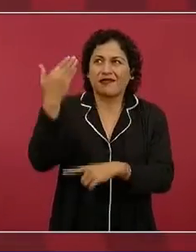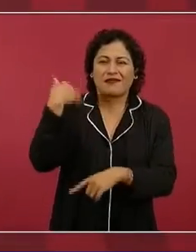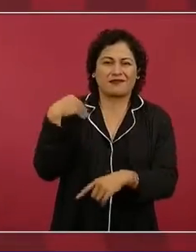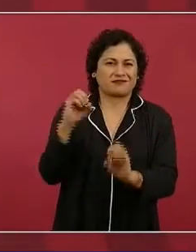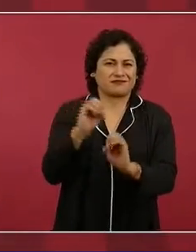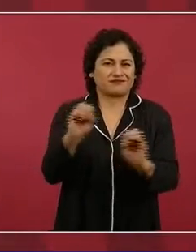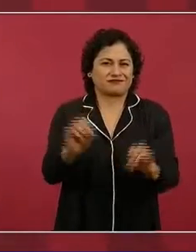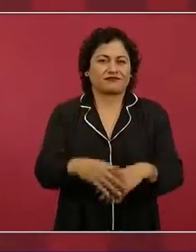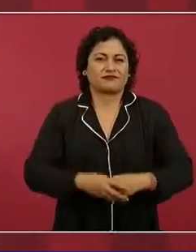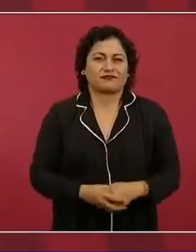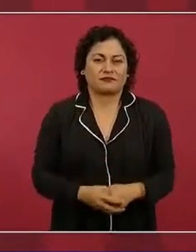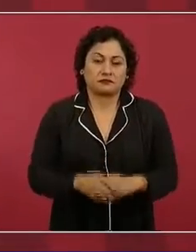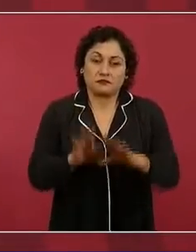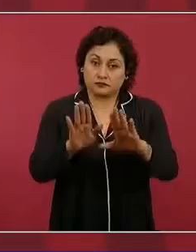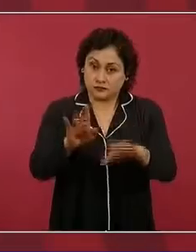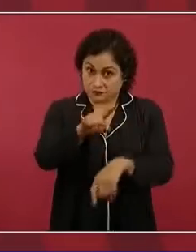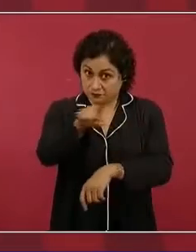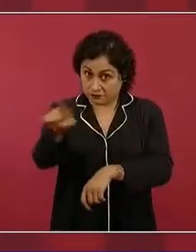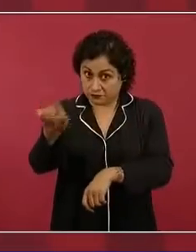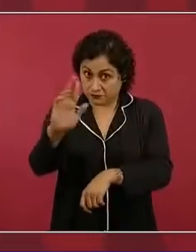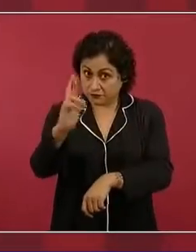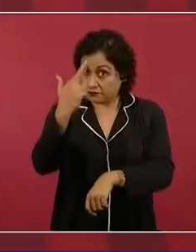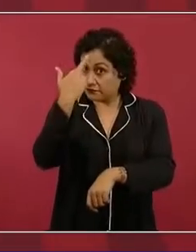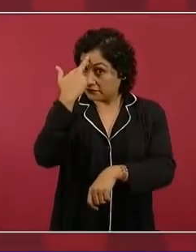Nada más para recordar,